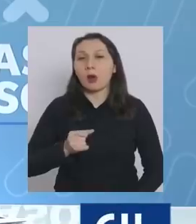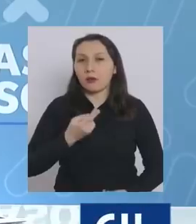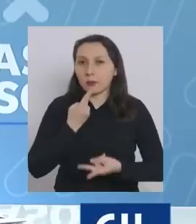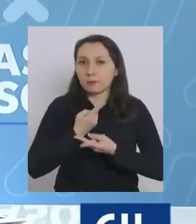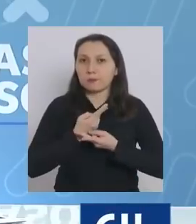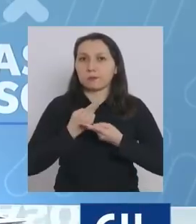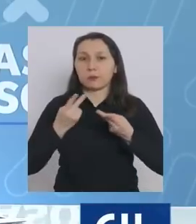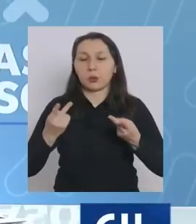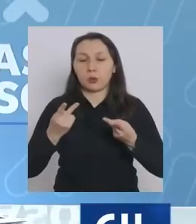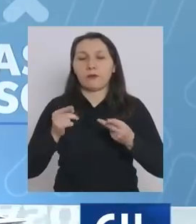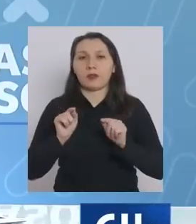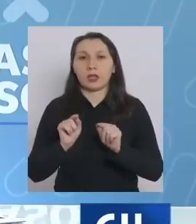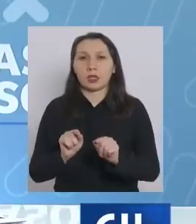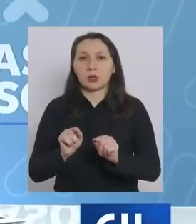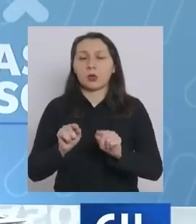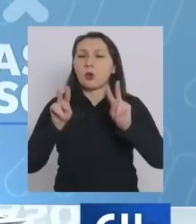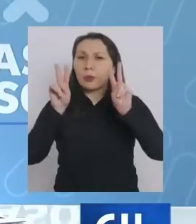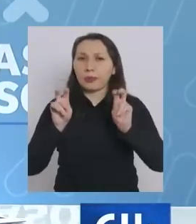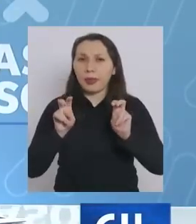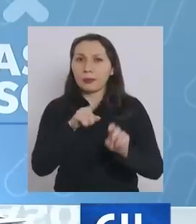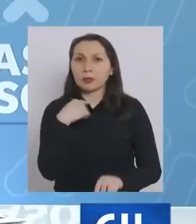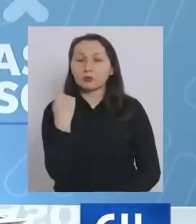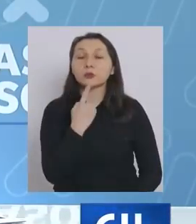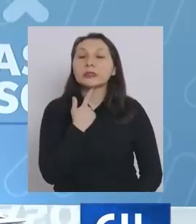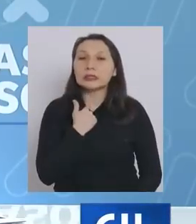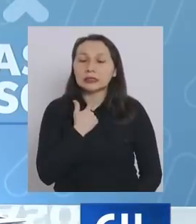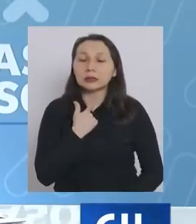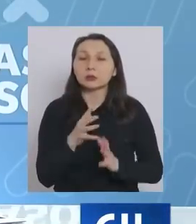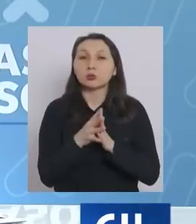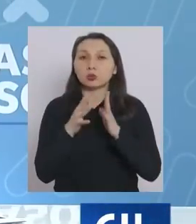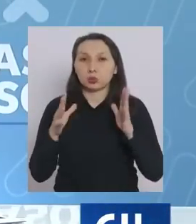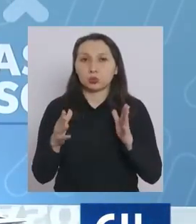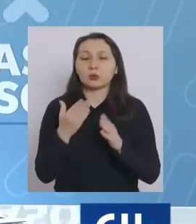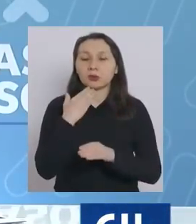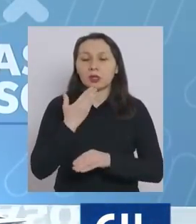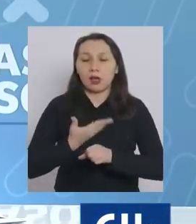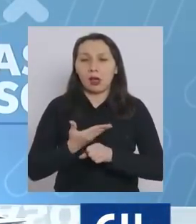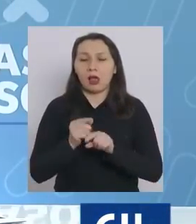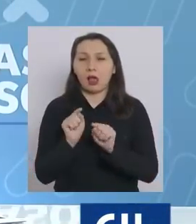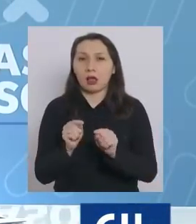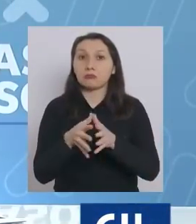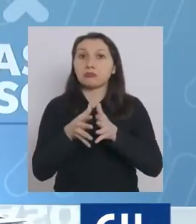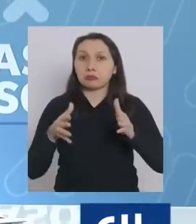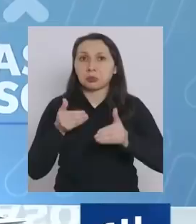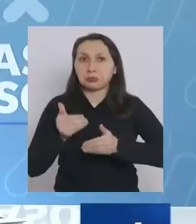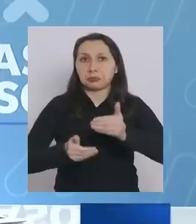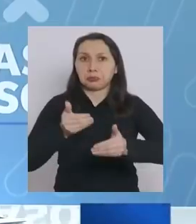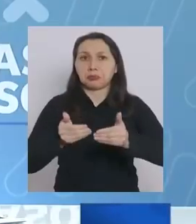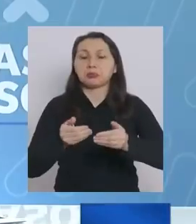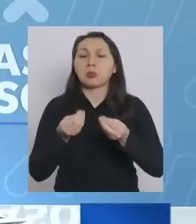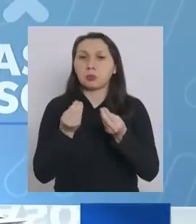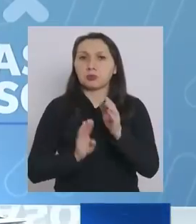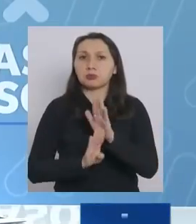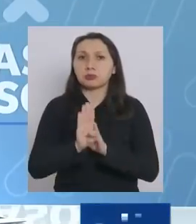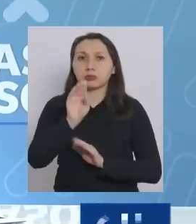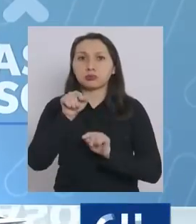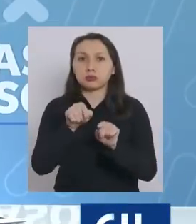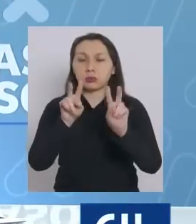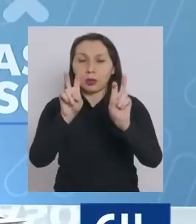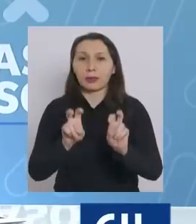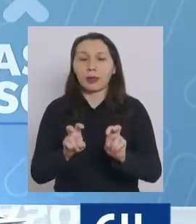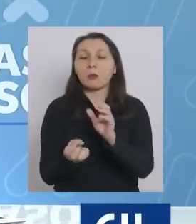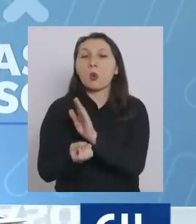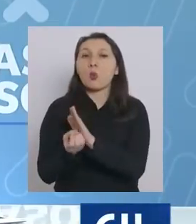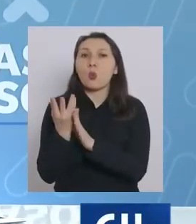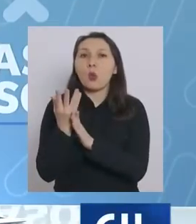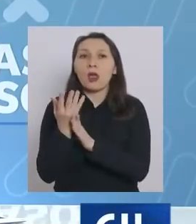a conocer un tema que nos interesa mucho y que ha tenido un gran avance, un gran progreso y que